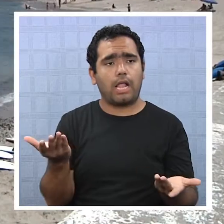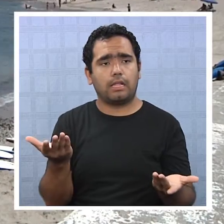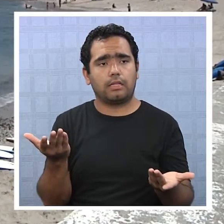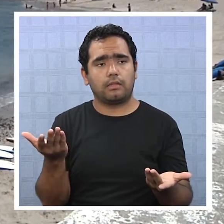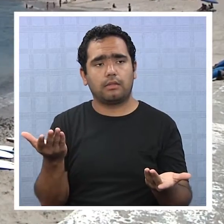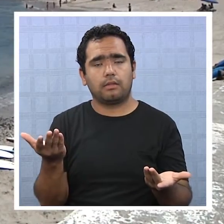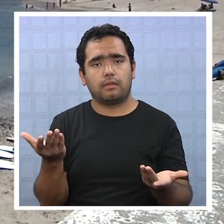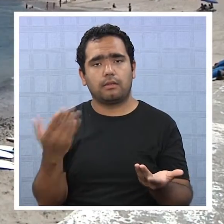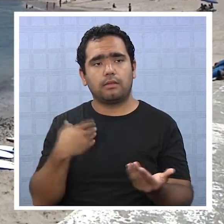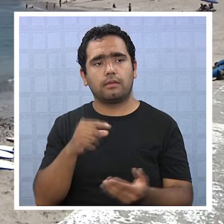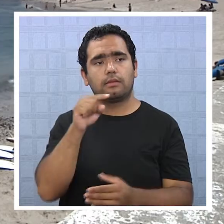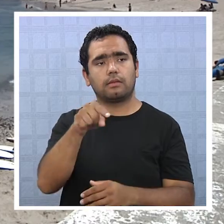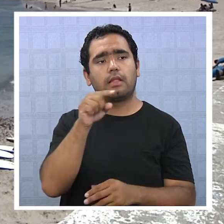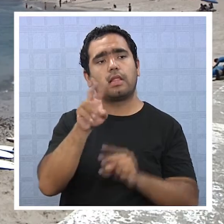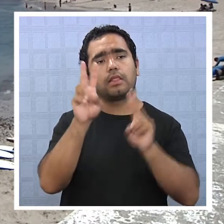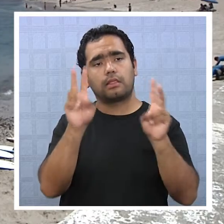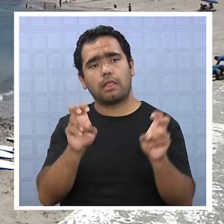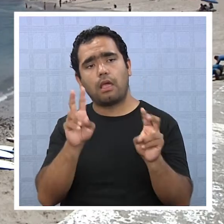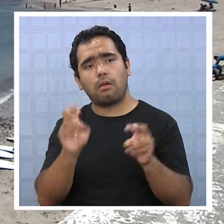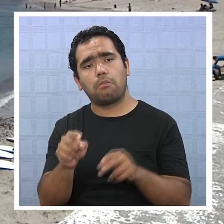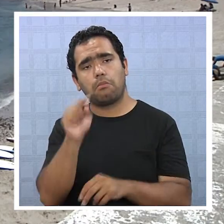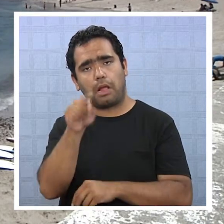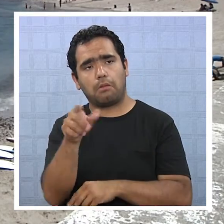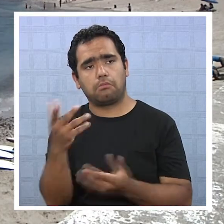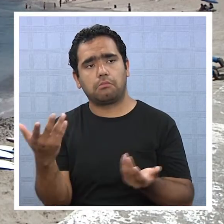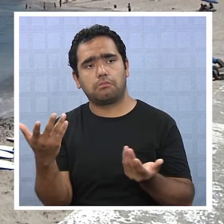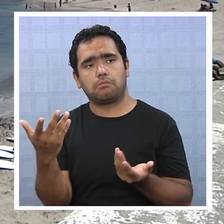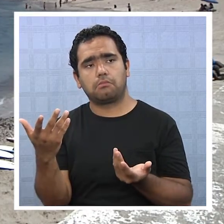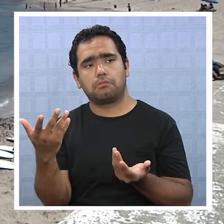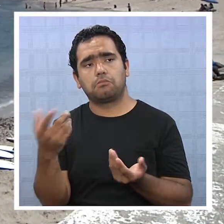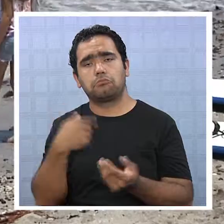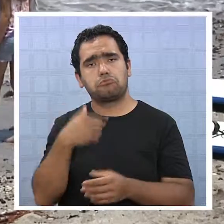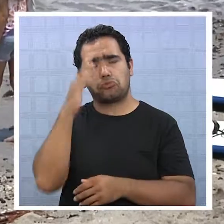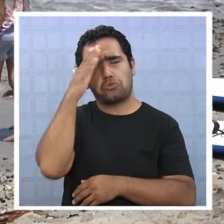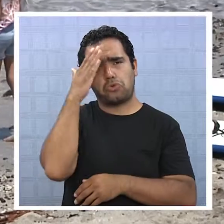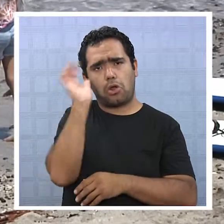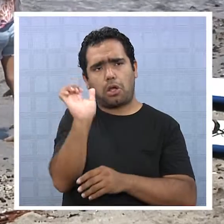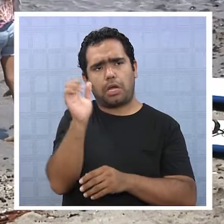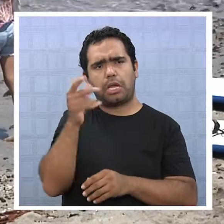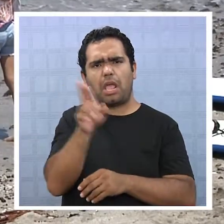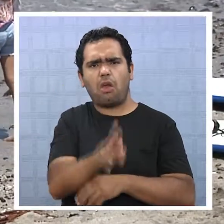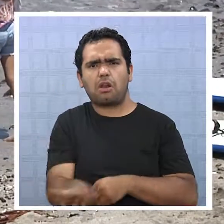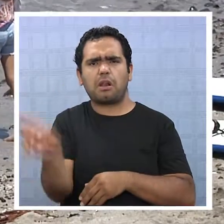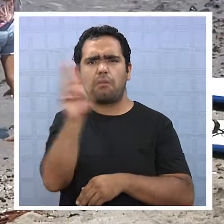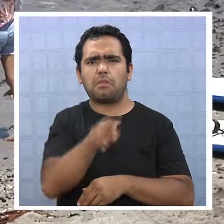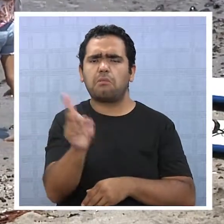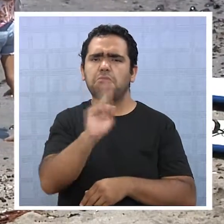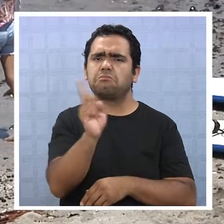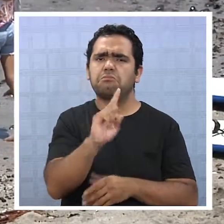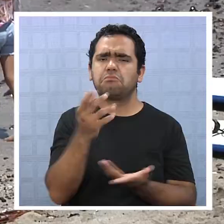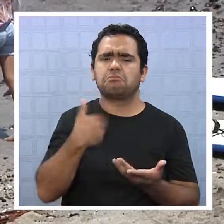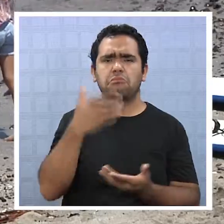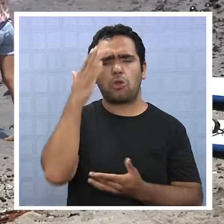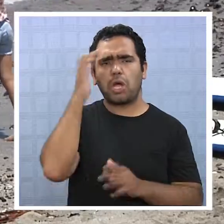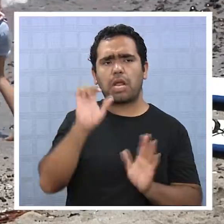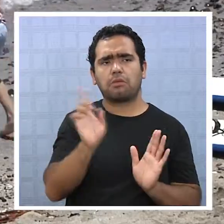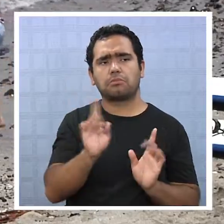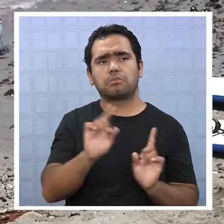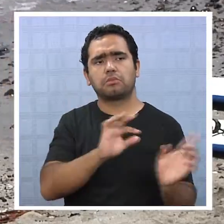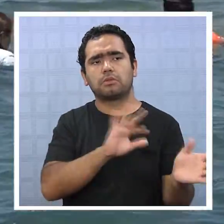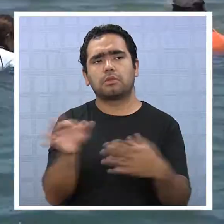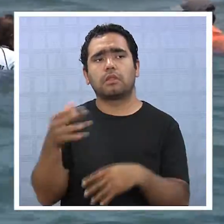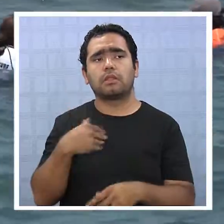sucedido anteriormente, respecto al asunto, no creo que vaya a repetirse, no lo creo.